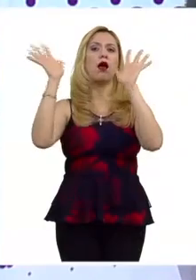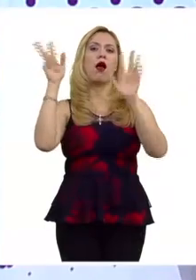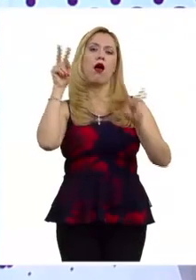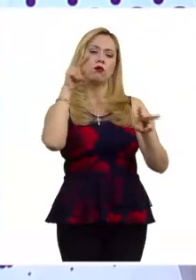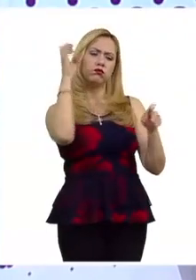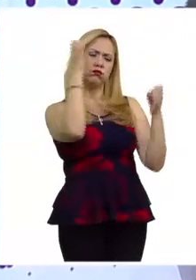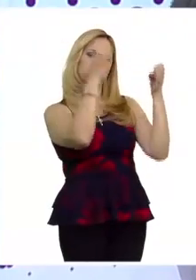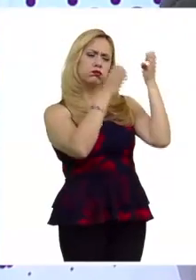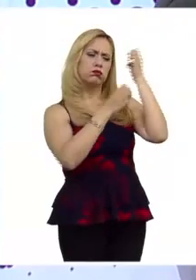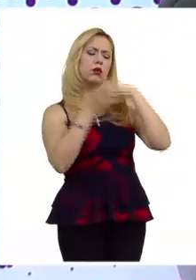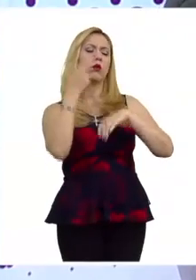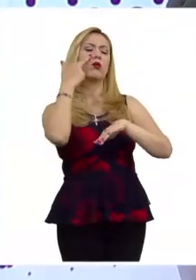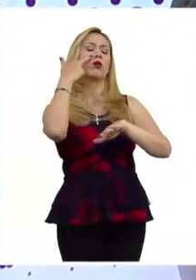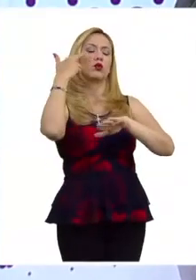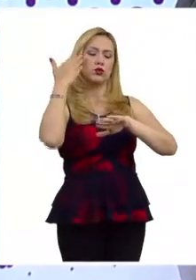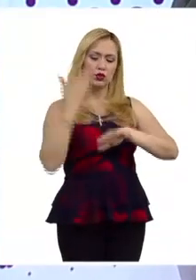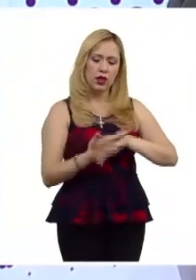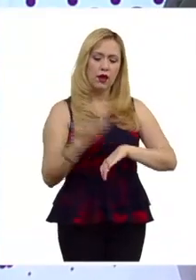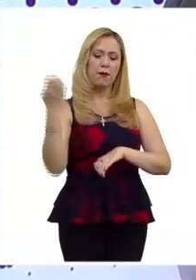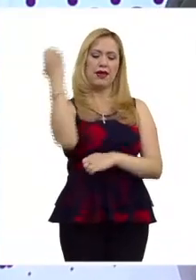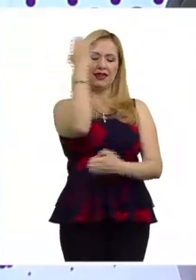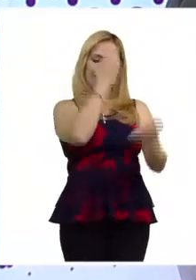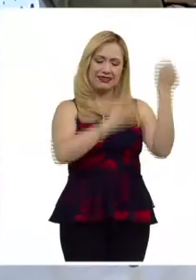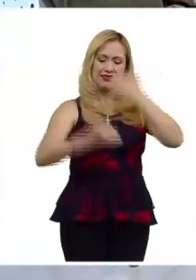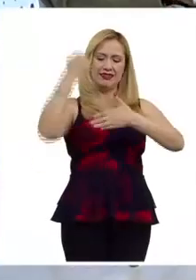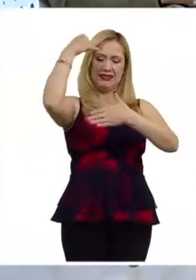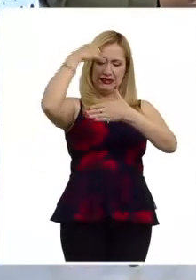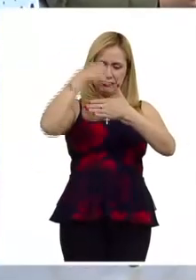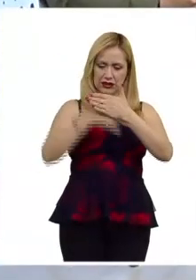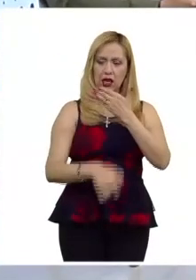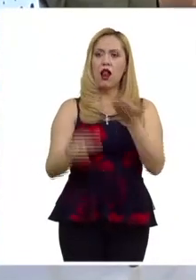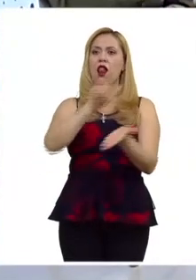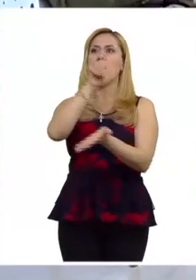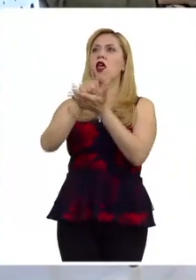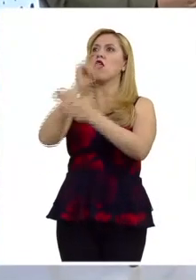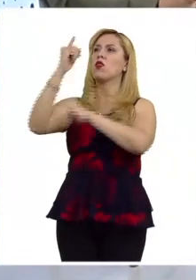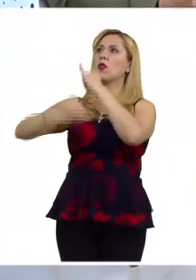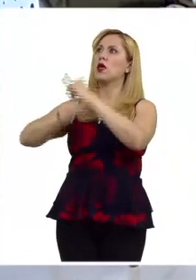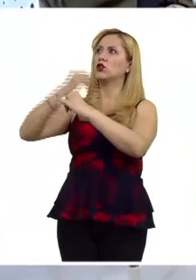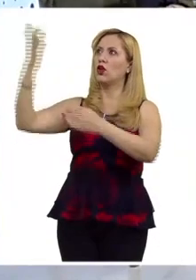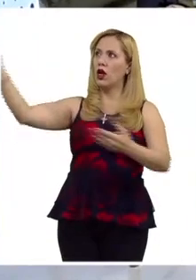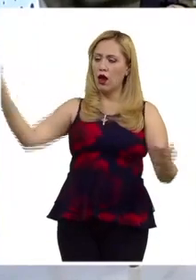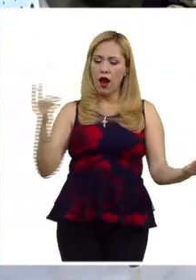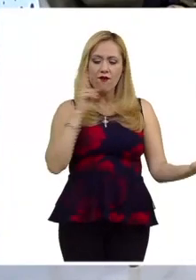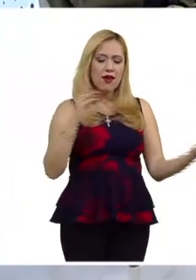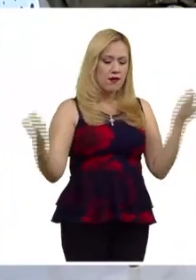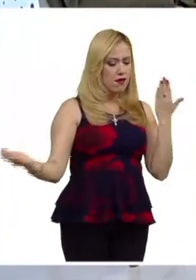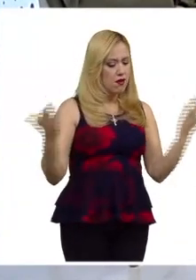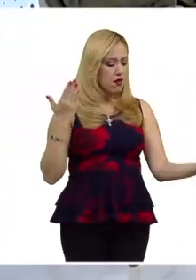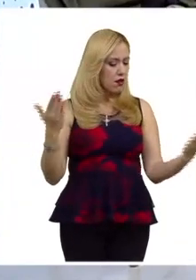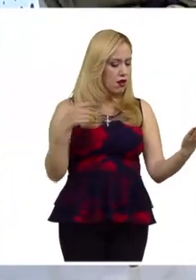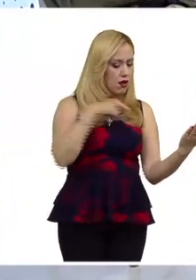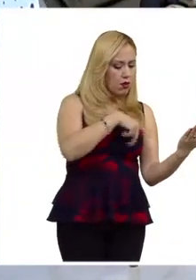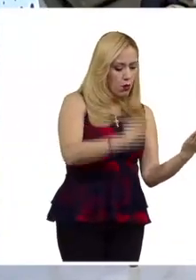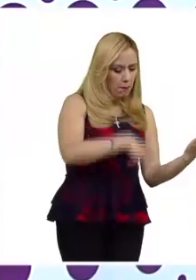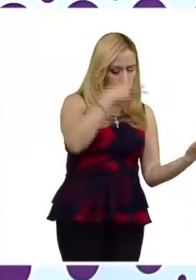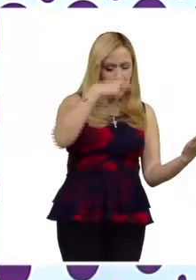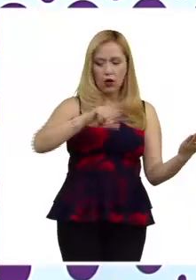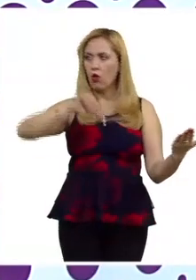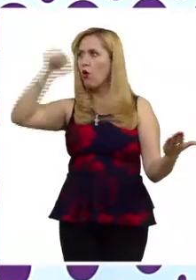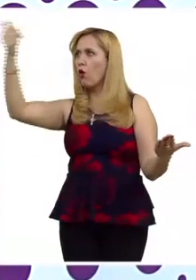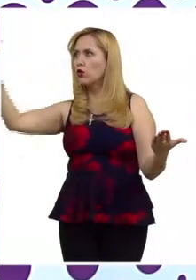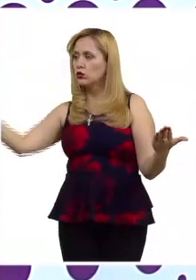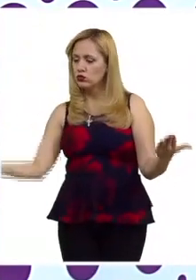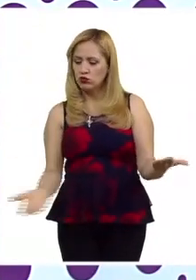responsable, analizando a partir del derecho internacional, del derecho comparado, ¿podremos o no estar de acuerdo? Pero es